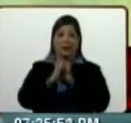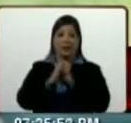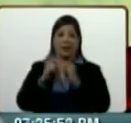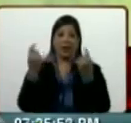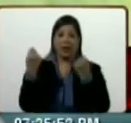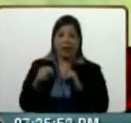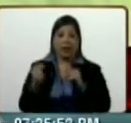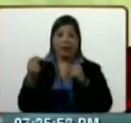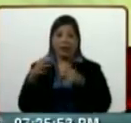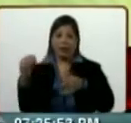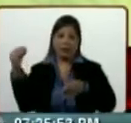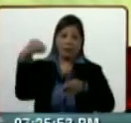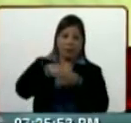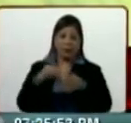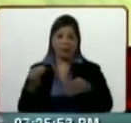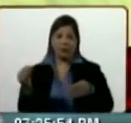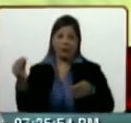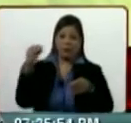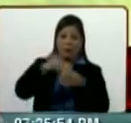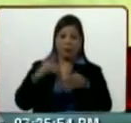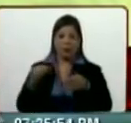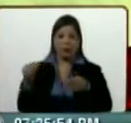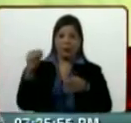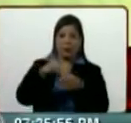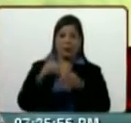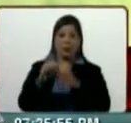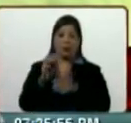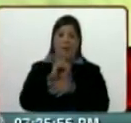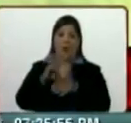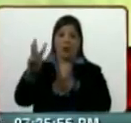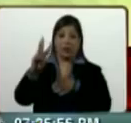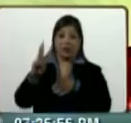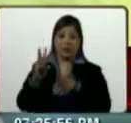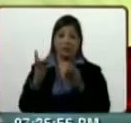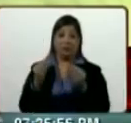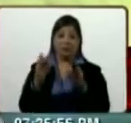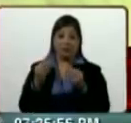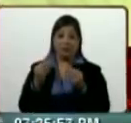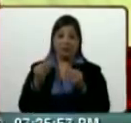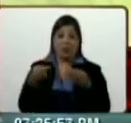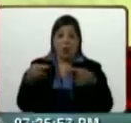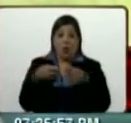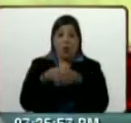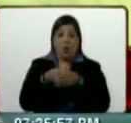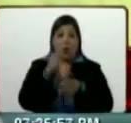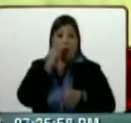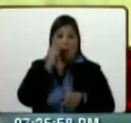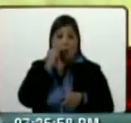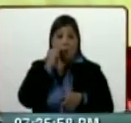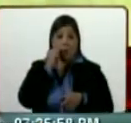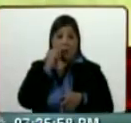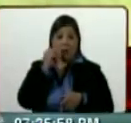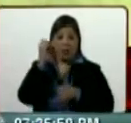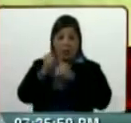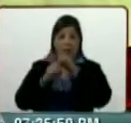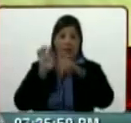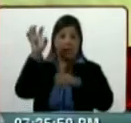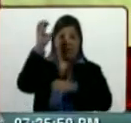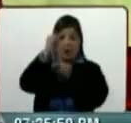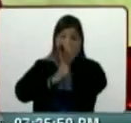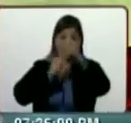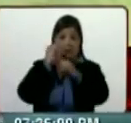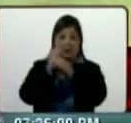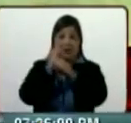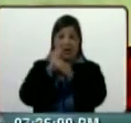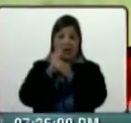de acceso a unas páginas. Un grupo de hackeadores del exterior anuncia un